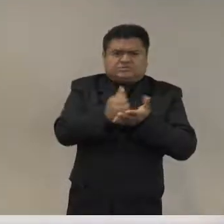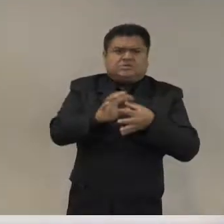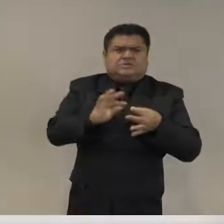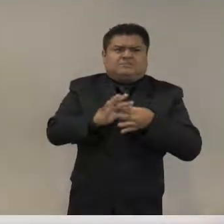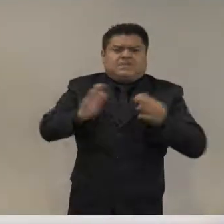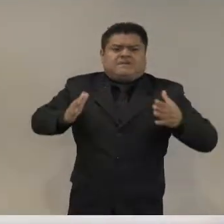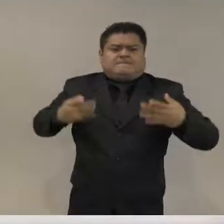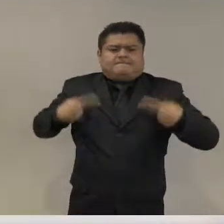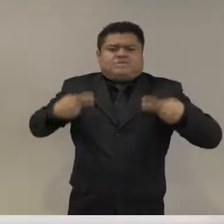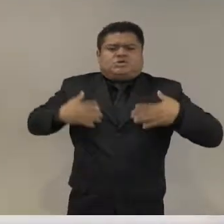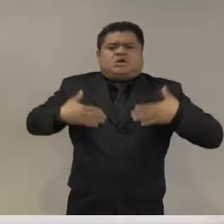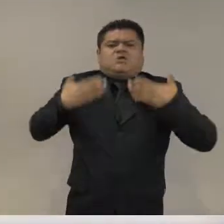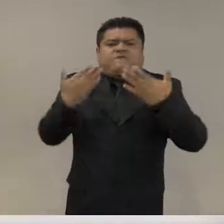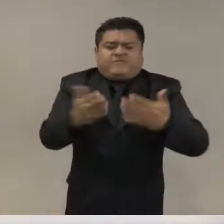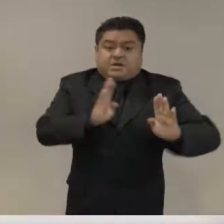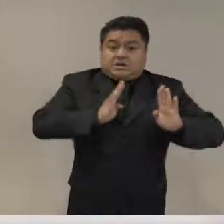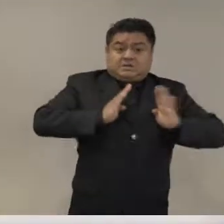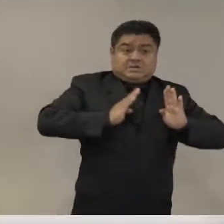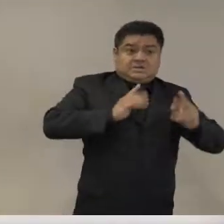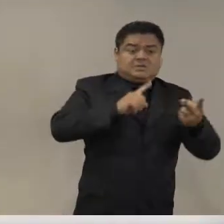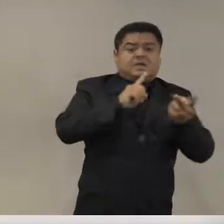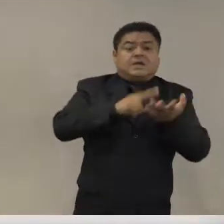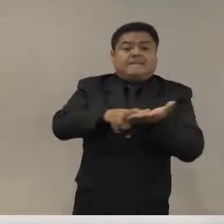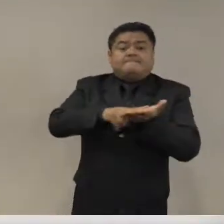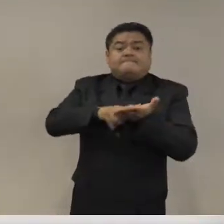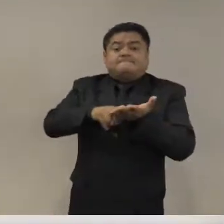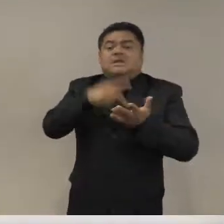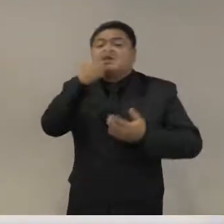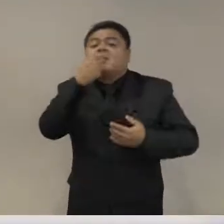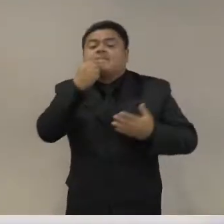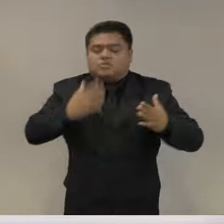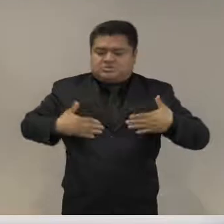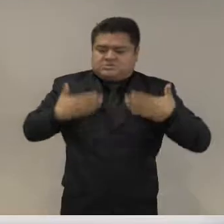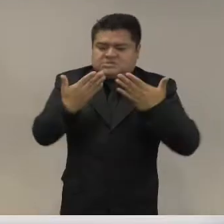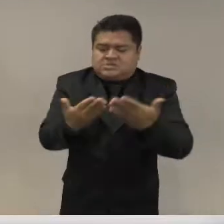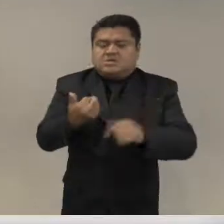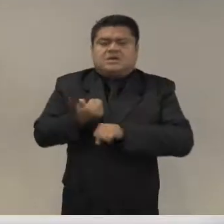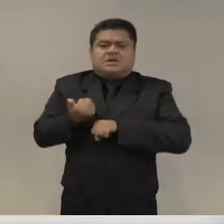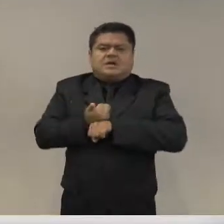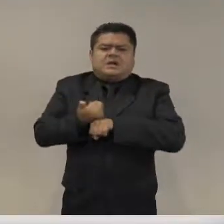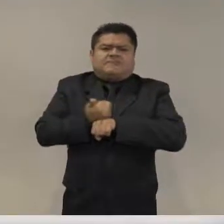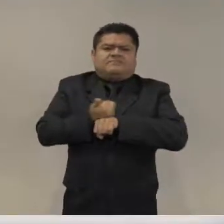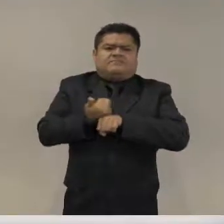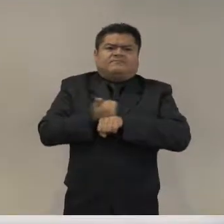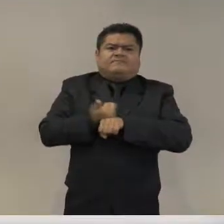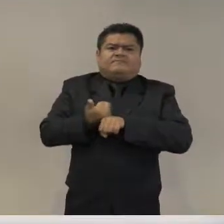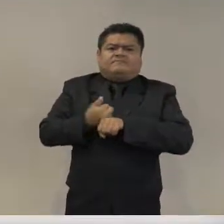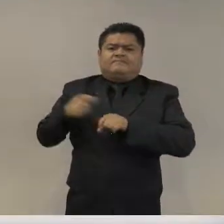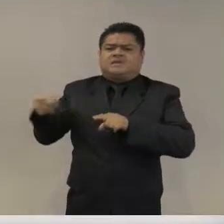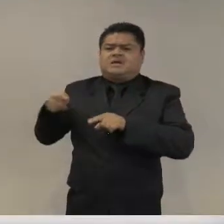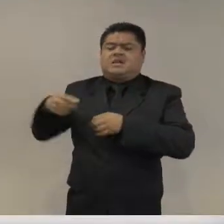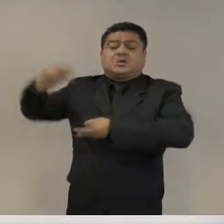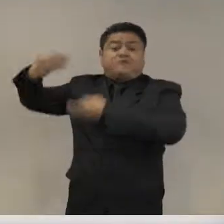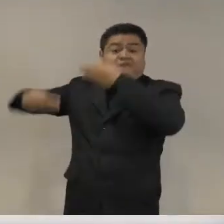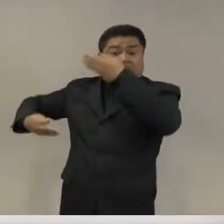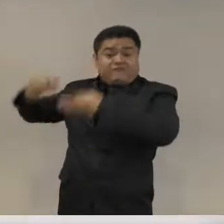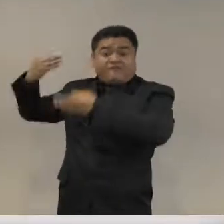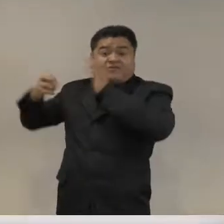El verde es la confianza en las Fuerzas Policivas. El amarillo es la confianza que tienen en el sistema judicial.